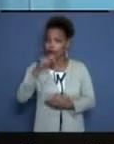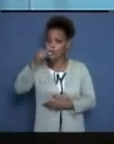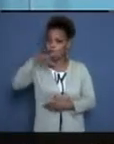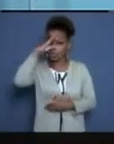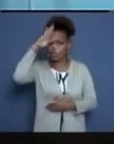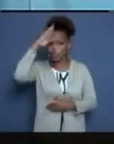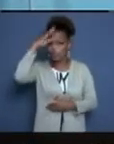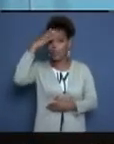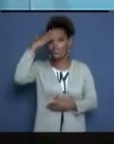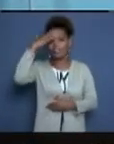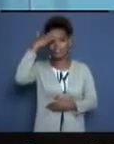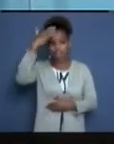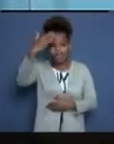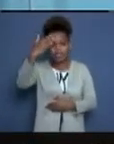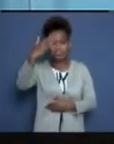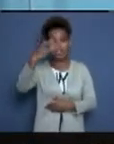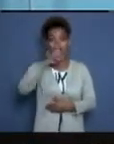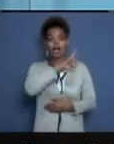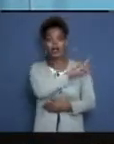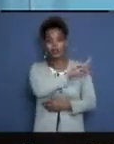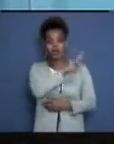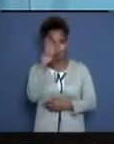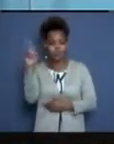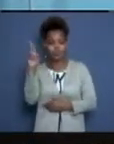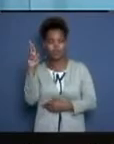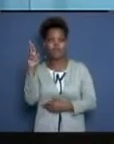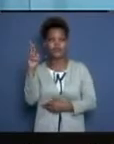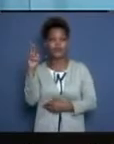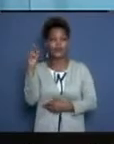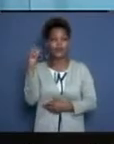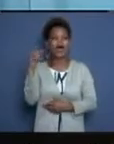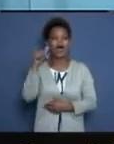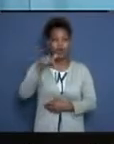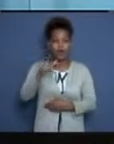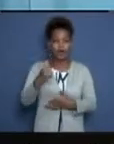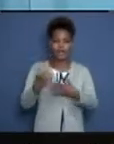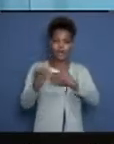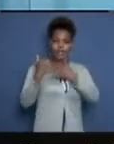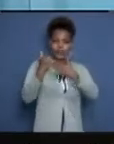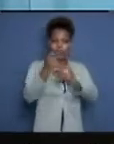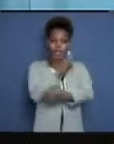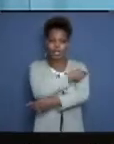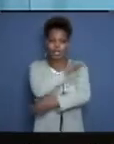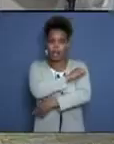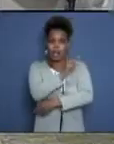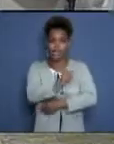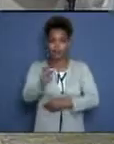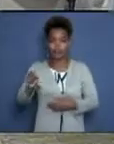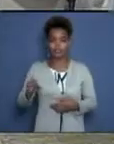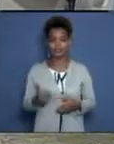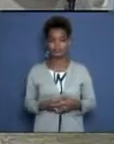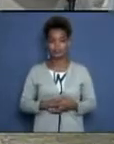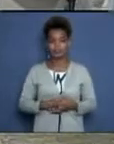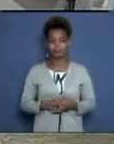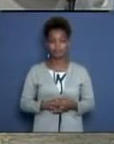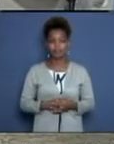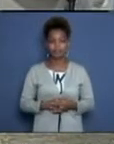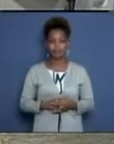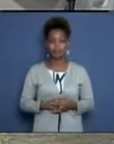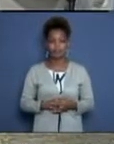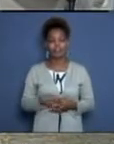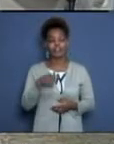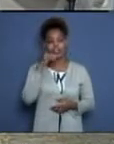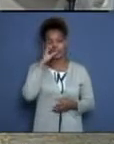gracias a la obra de la revolución y los valores que ha formado en ellos, hoy le sirven a nuestro pueblo. Esto también es digno de reconocer. La